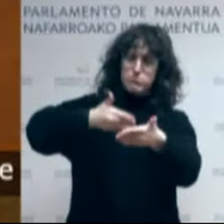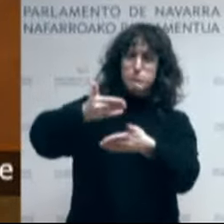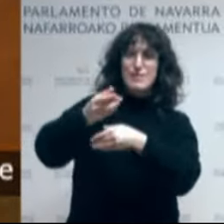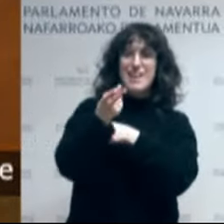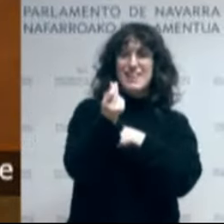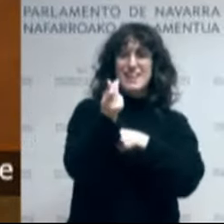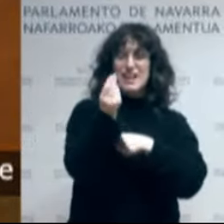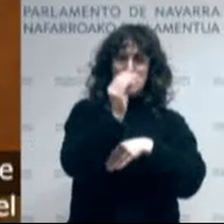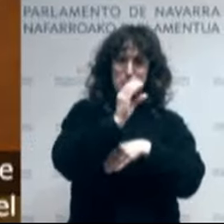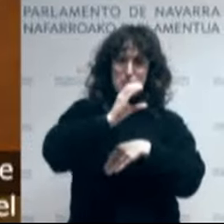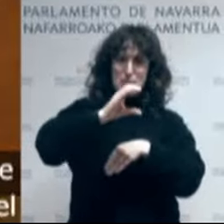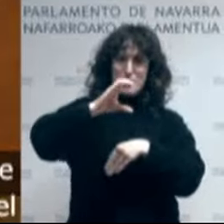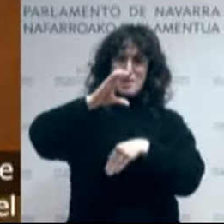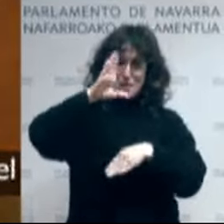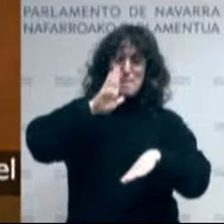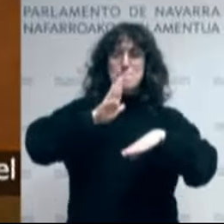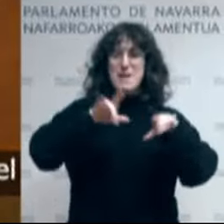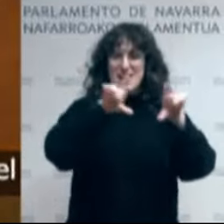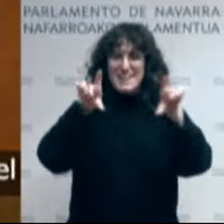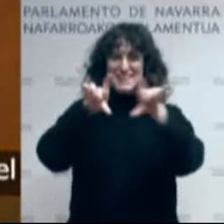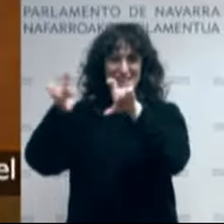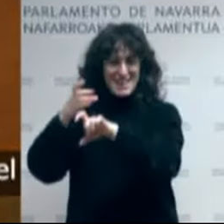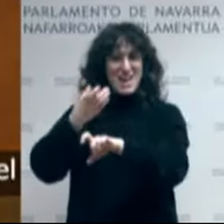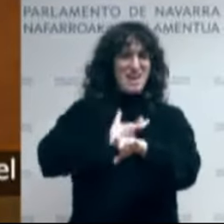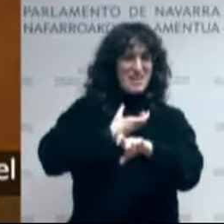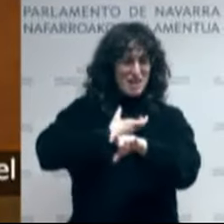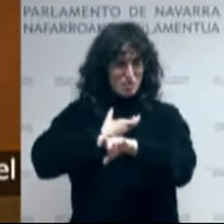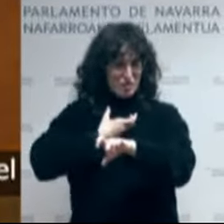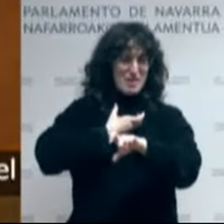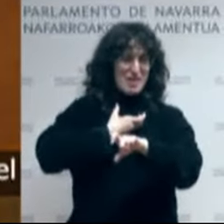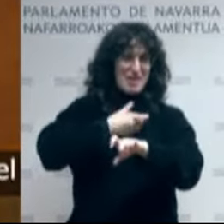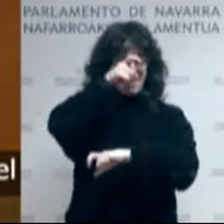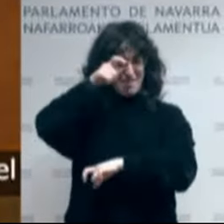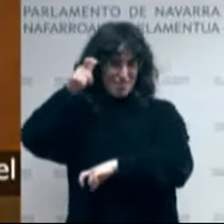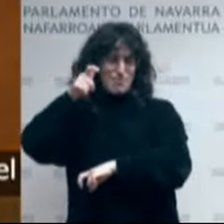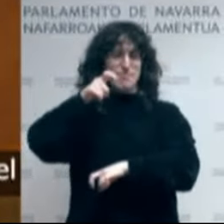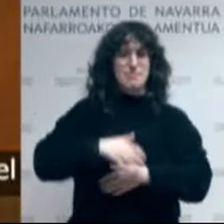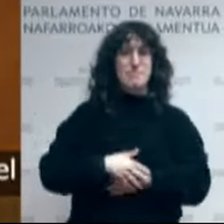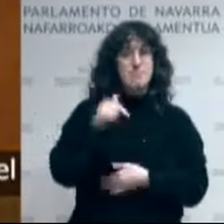bideratutako dirua. Horten, akordio horren